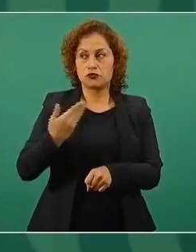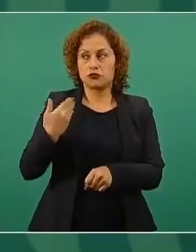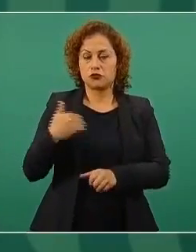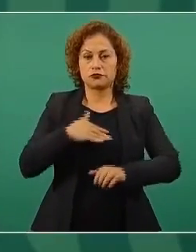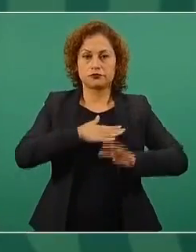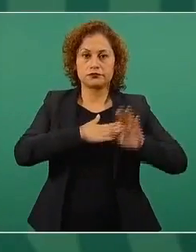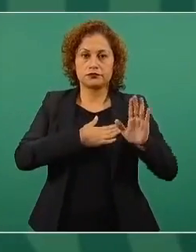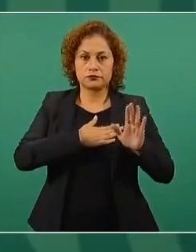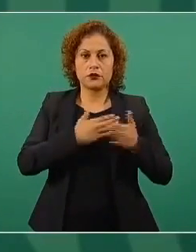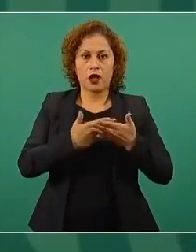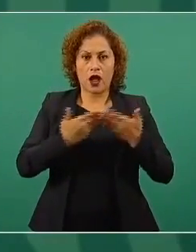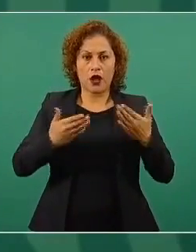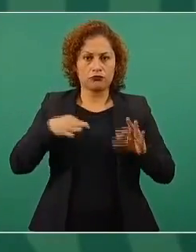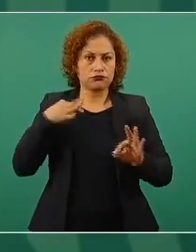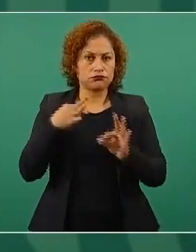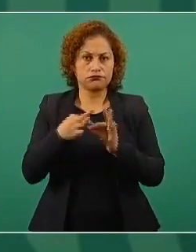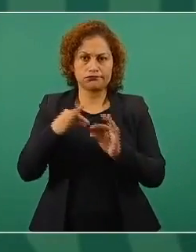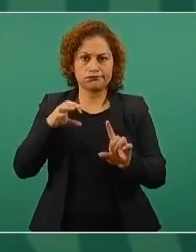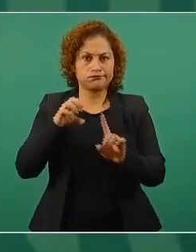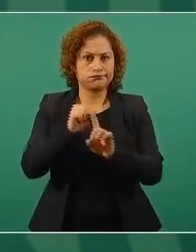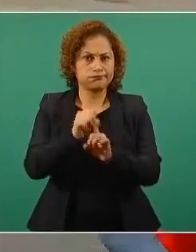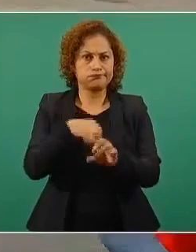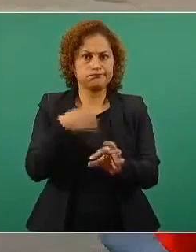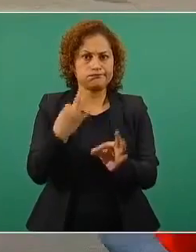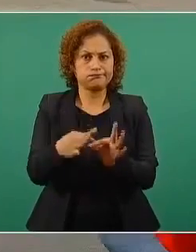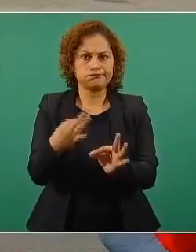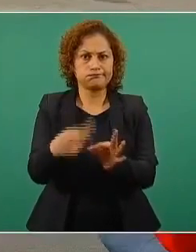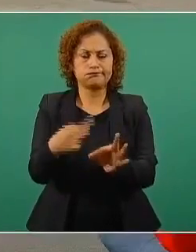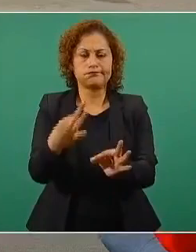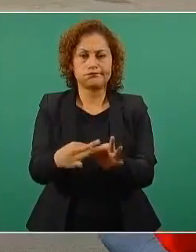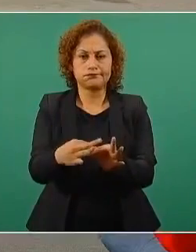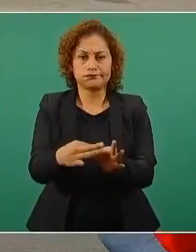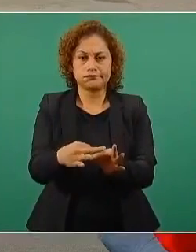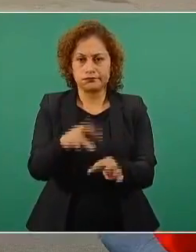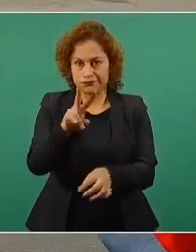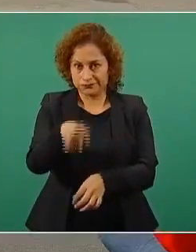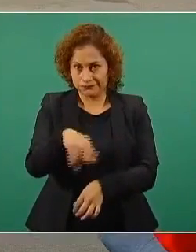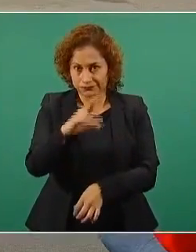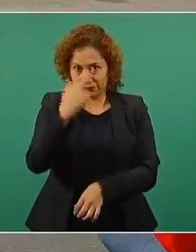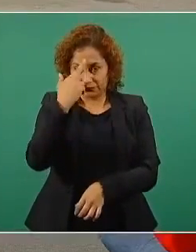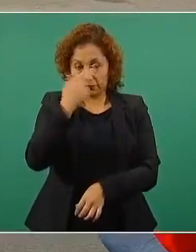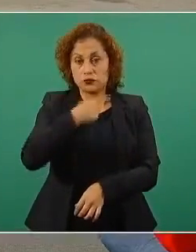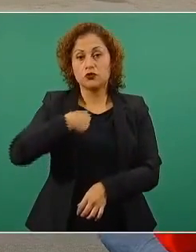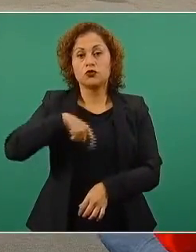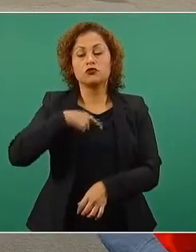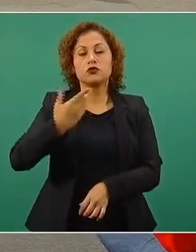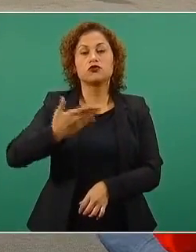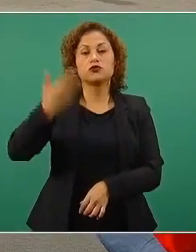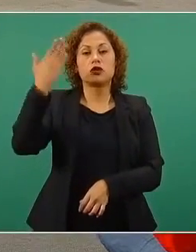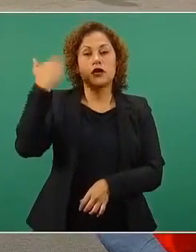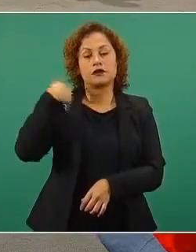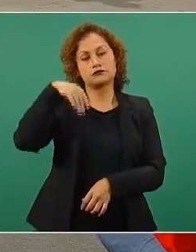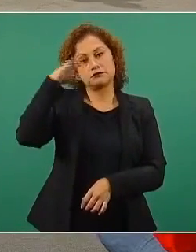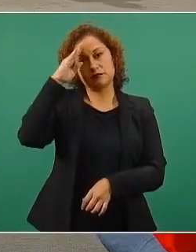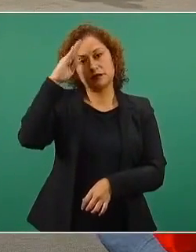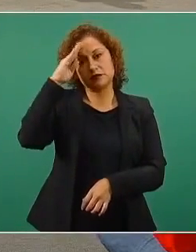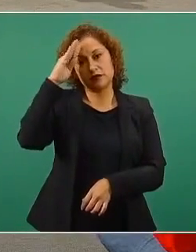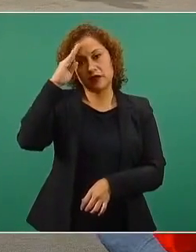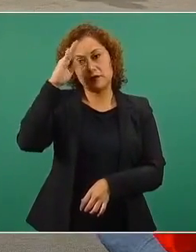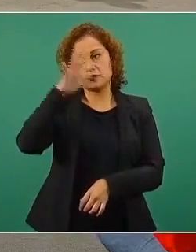importante de todo dijimos que si vacunábamos a los adultos mayores de 60 años,